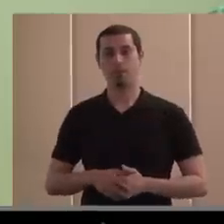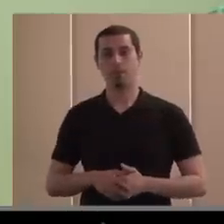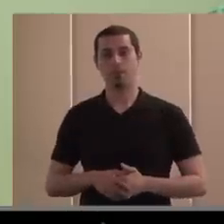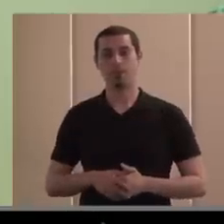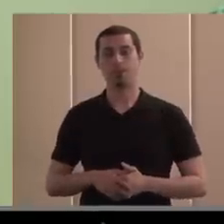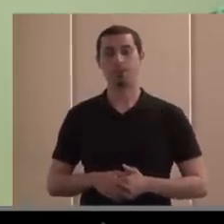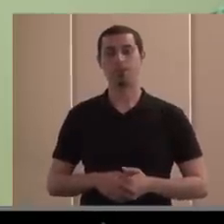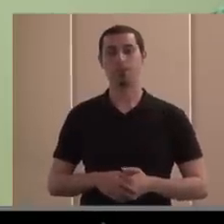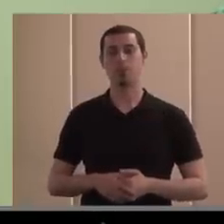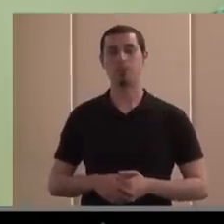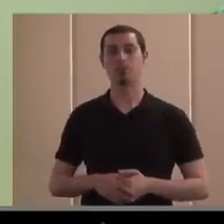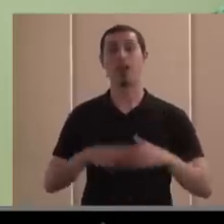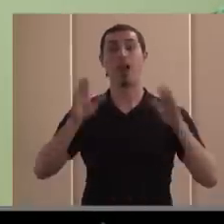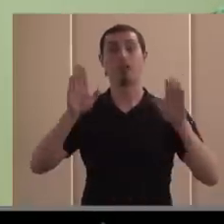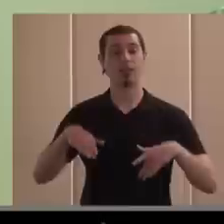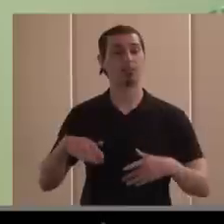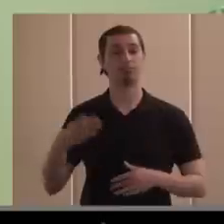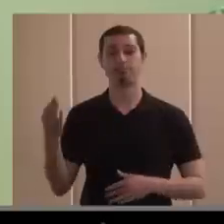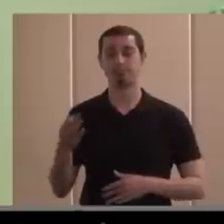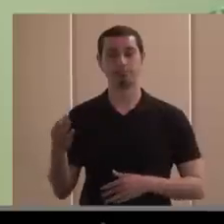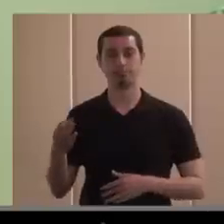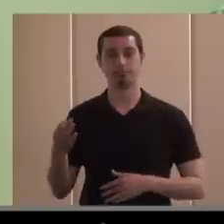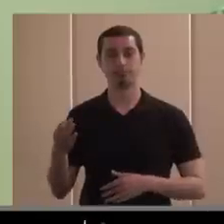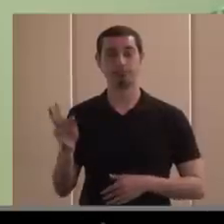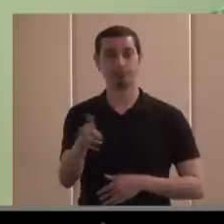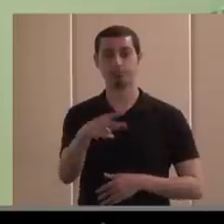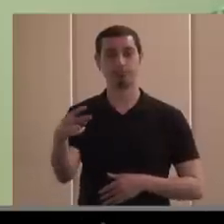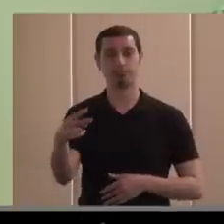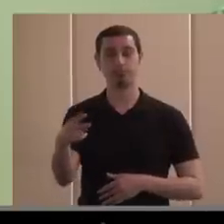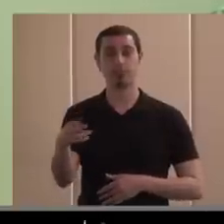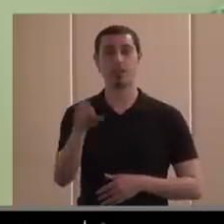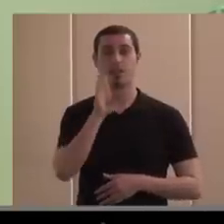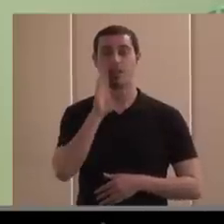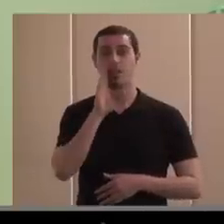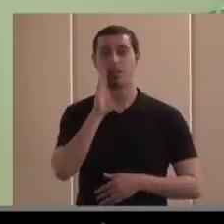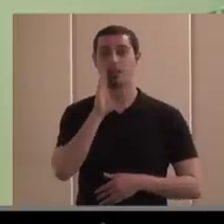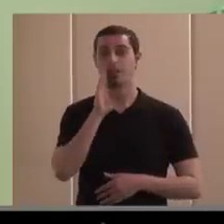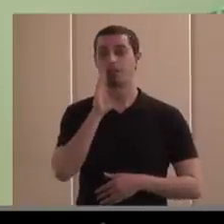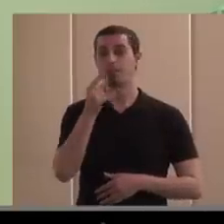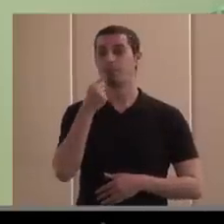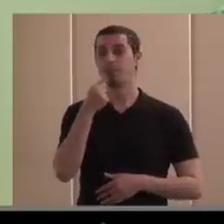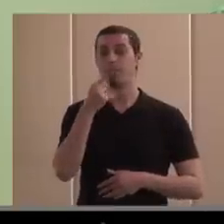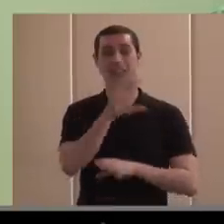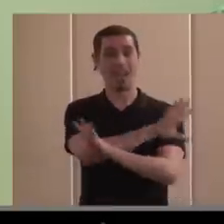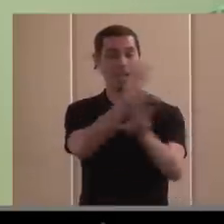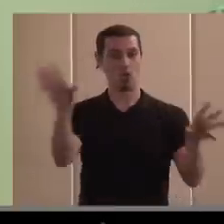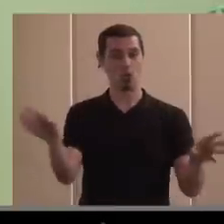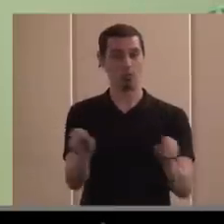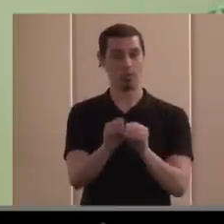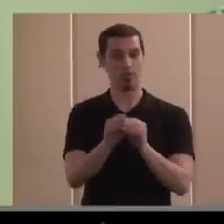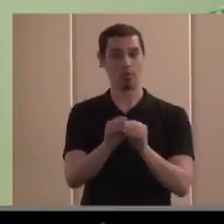esto nos lleva pues bueno pues a que un poco lo que por concluir ¿no? lo que